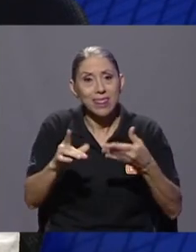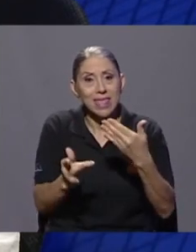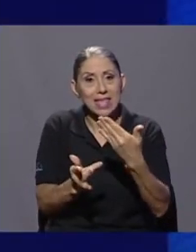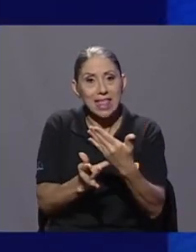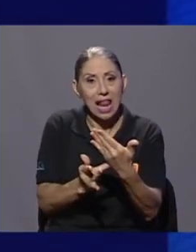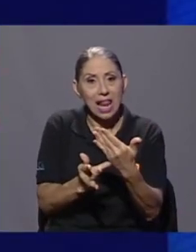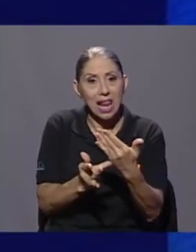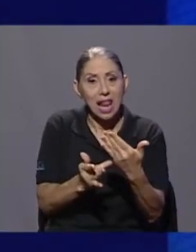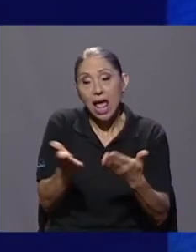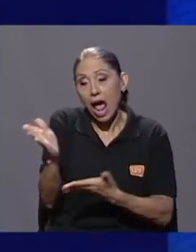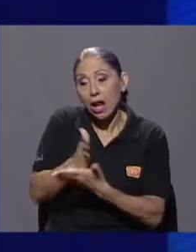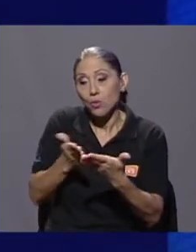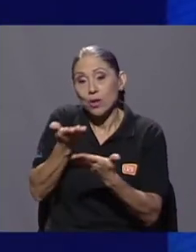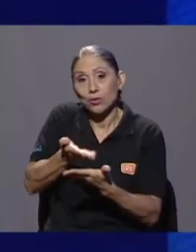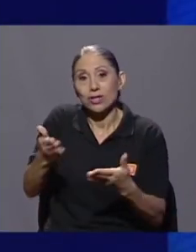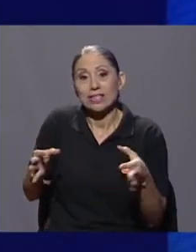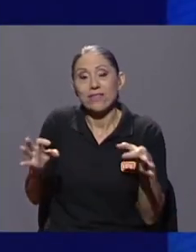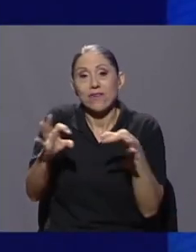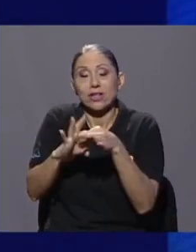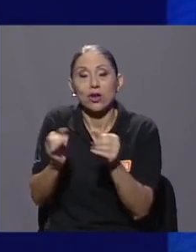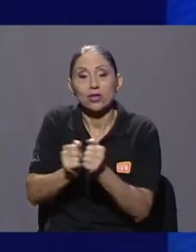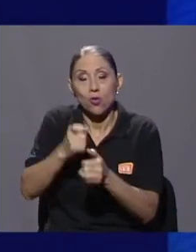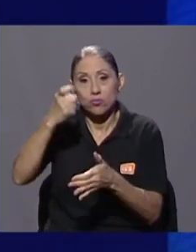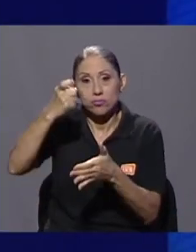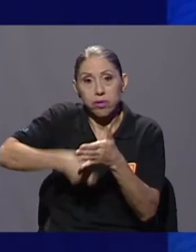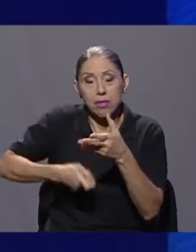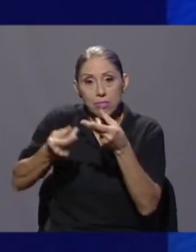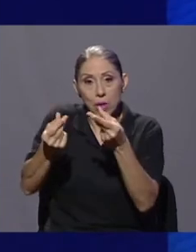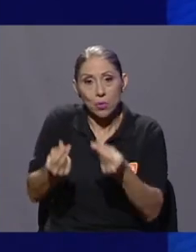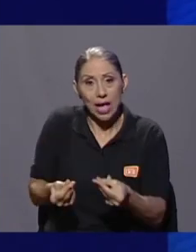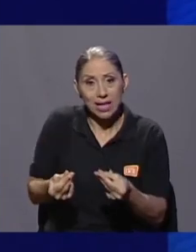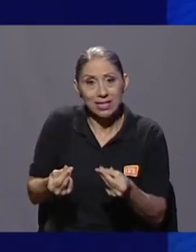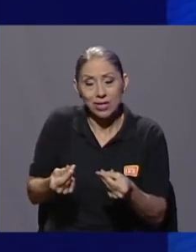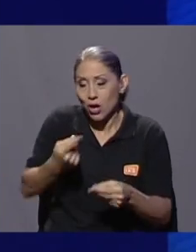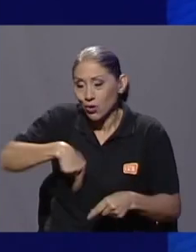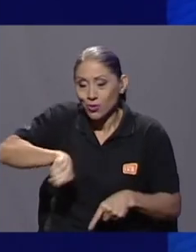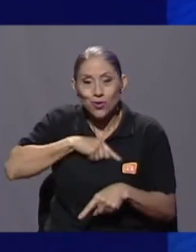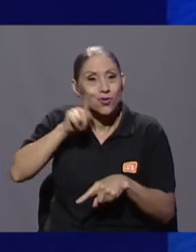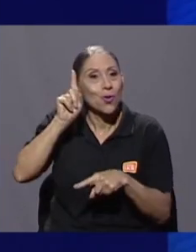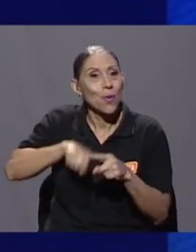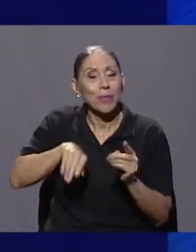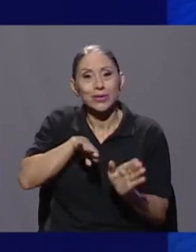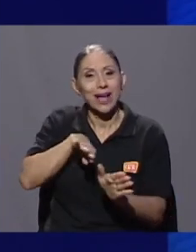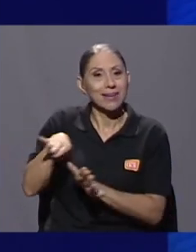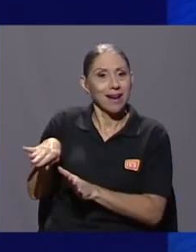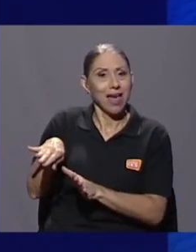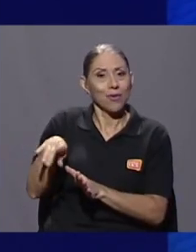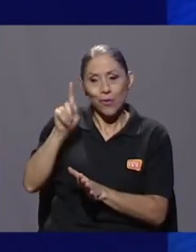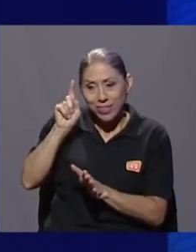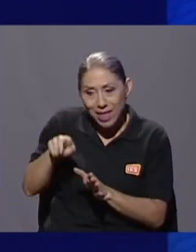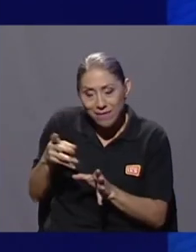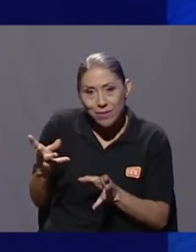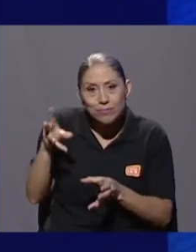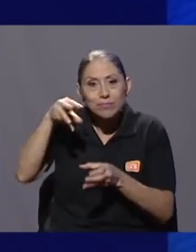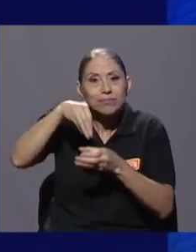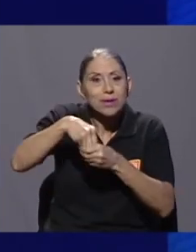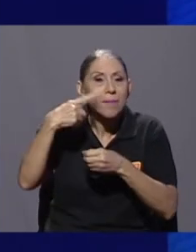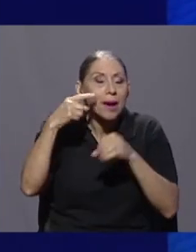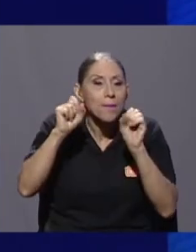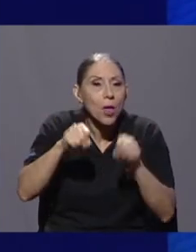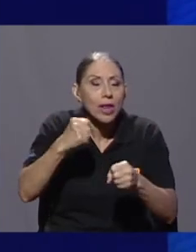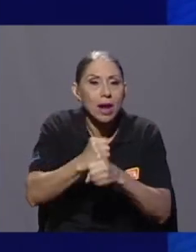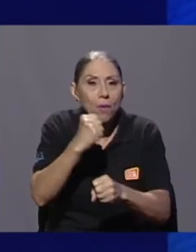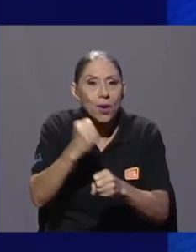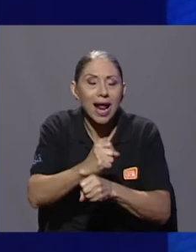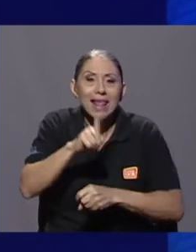tributarios, que ya hoy en día no podemos de alguna forma omitir o dejar de lado. Para poder laborar, tenemos que